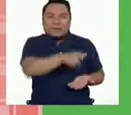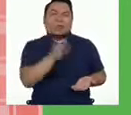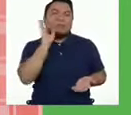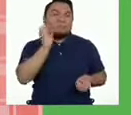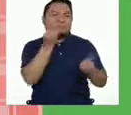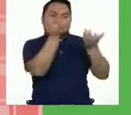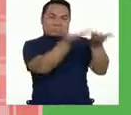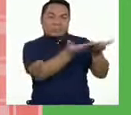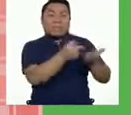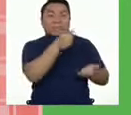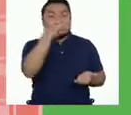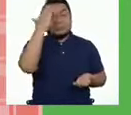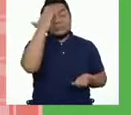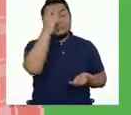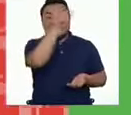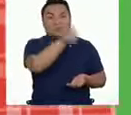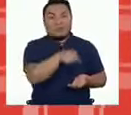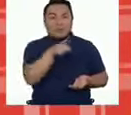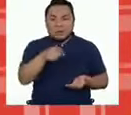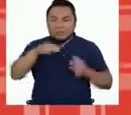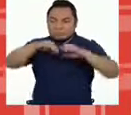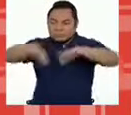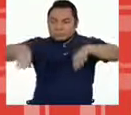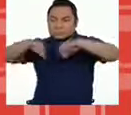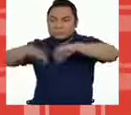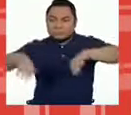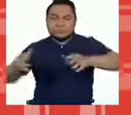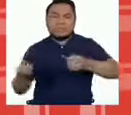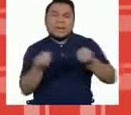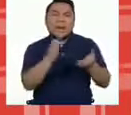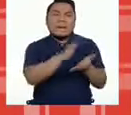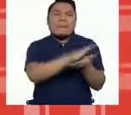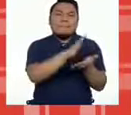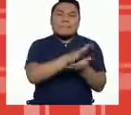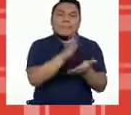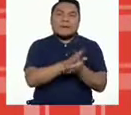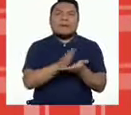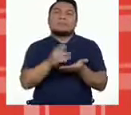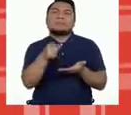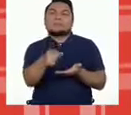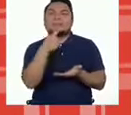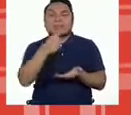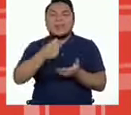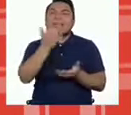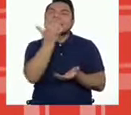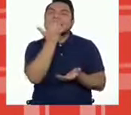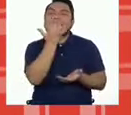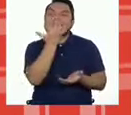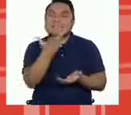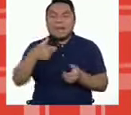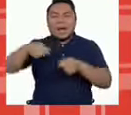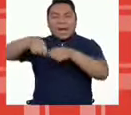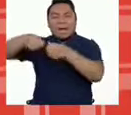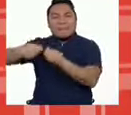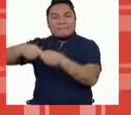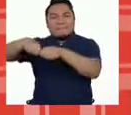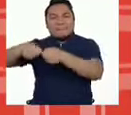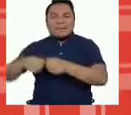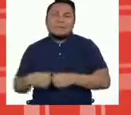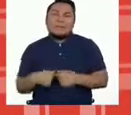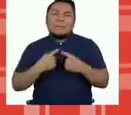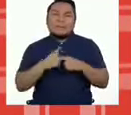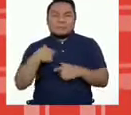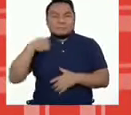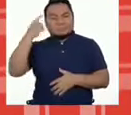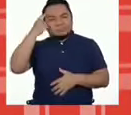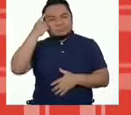sabe que los recicladores clasifican los residuos en papeles y cartones, vidrios y plásticos. Sin embargo,